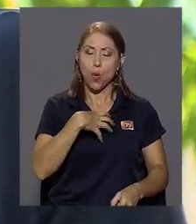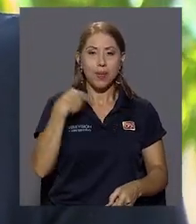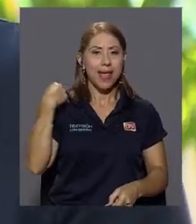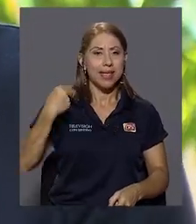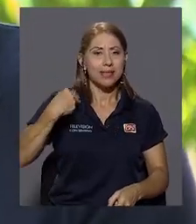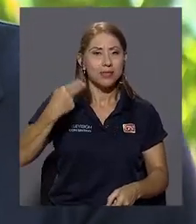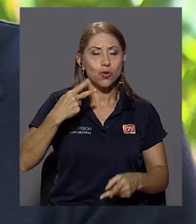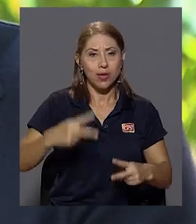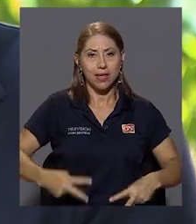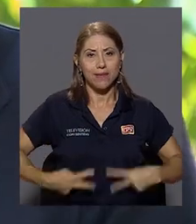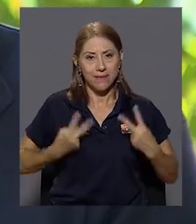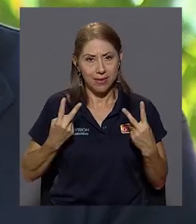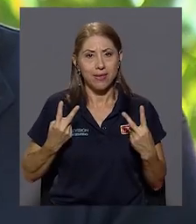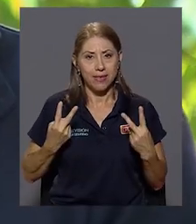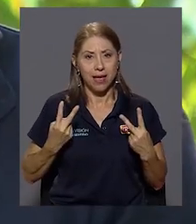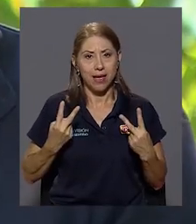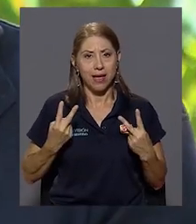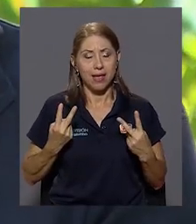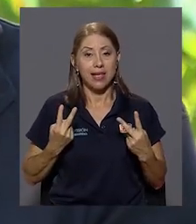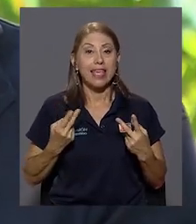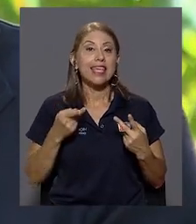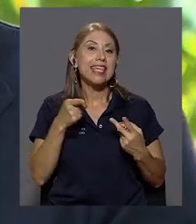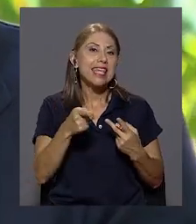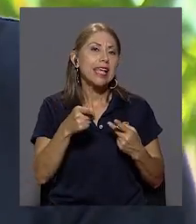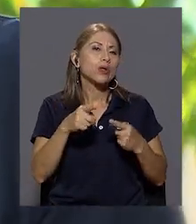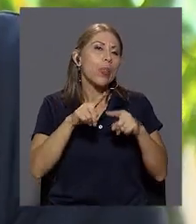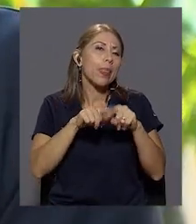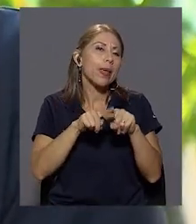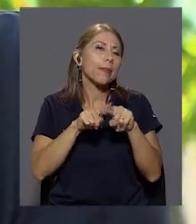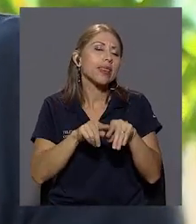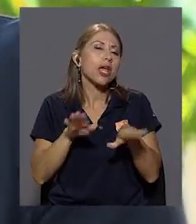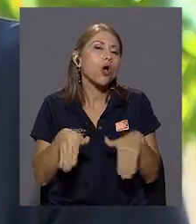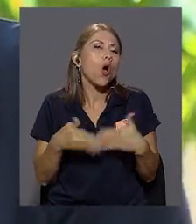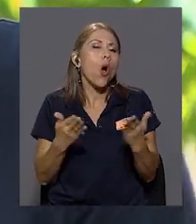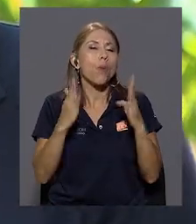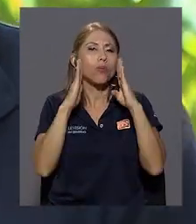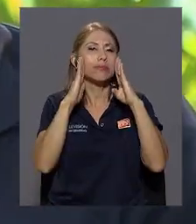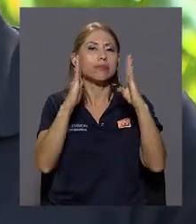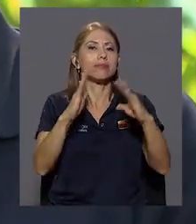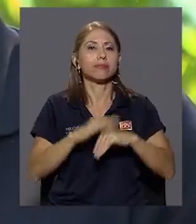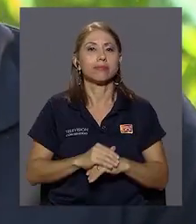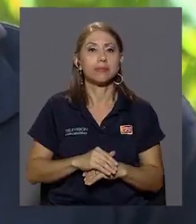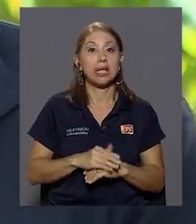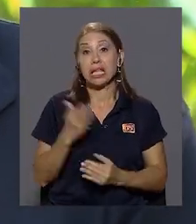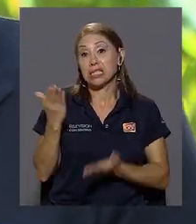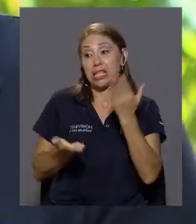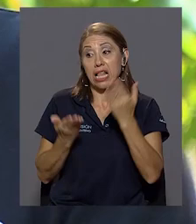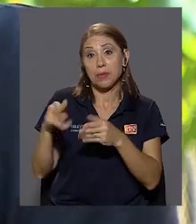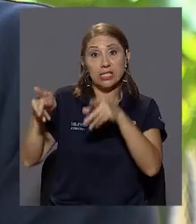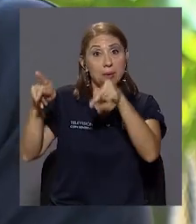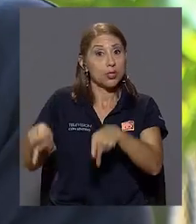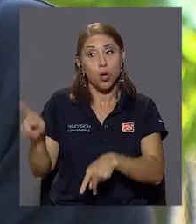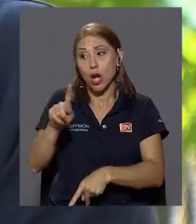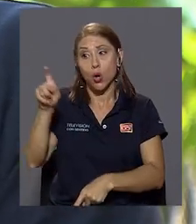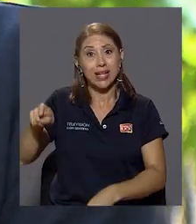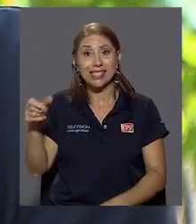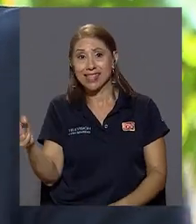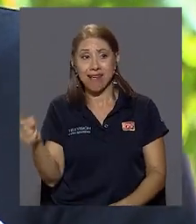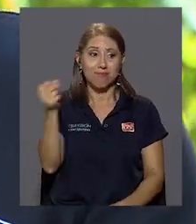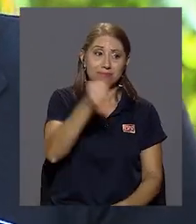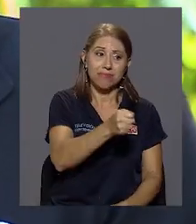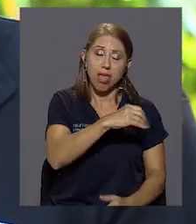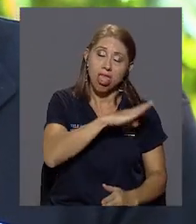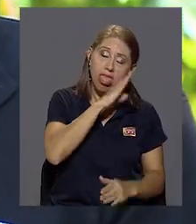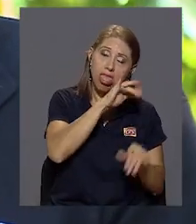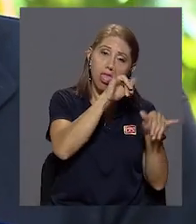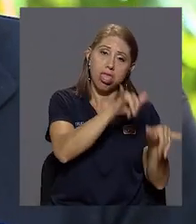y a esto también va a responder la manera como se va a intervenir. Si es tal vez una persona que no requiere un internamiento,